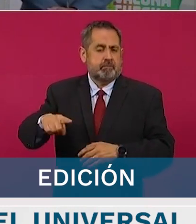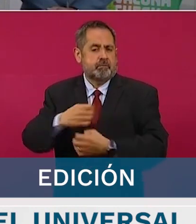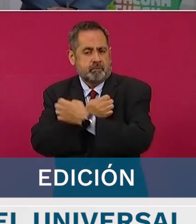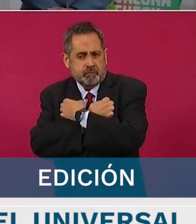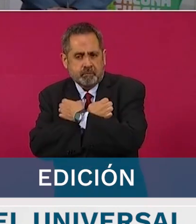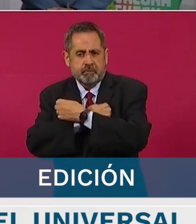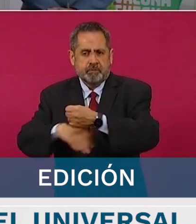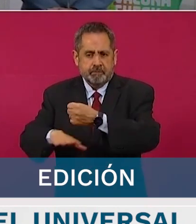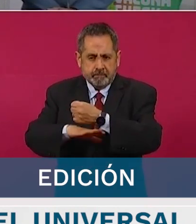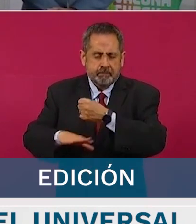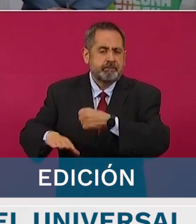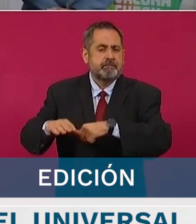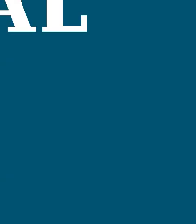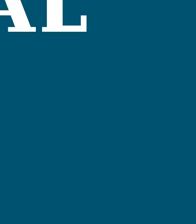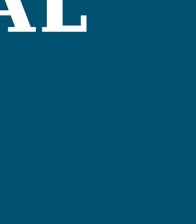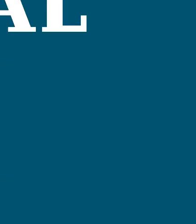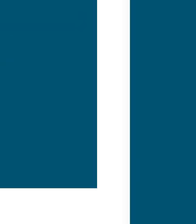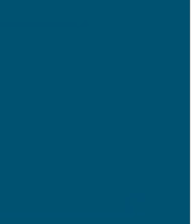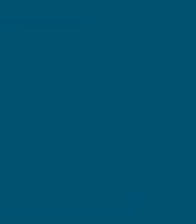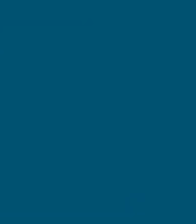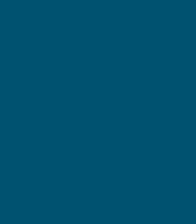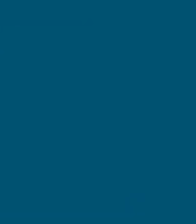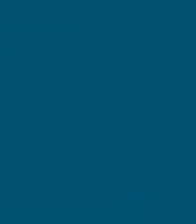básica, media, superior y superior.